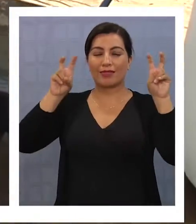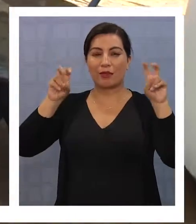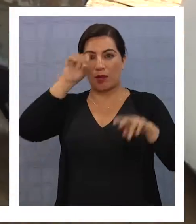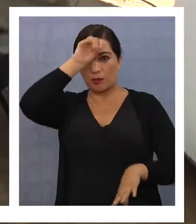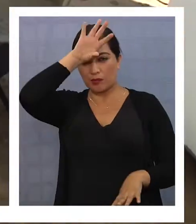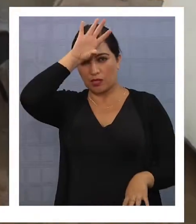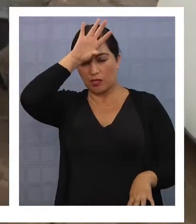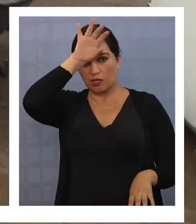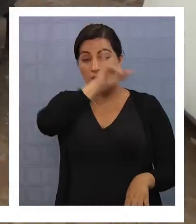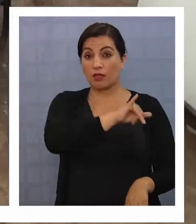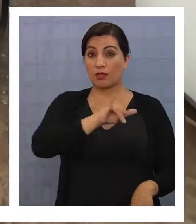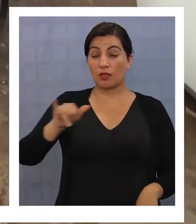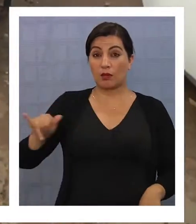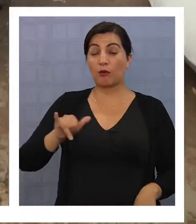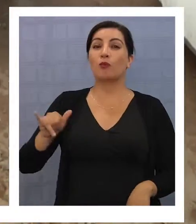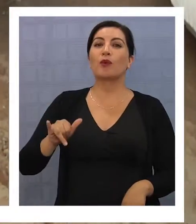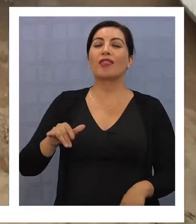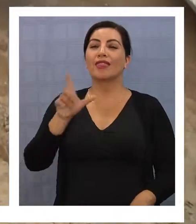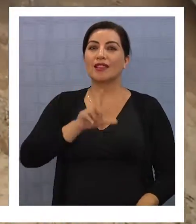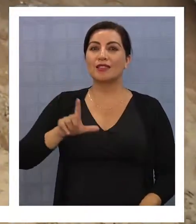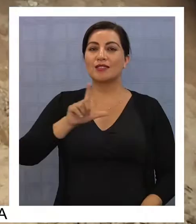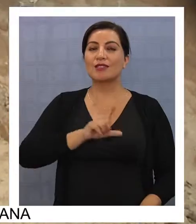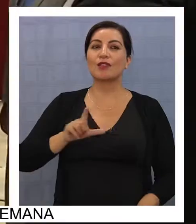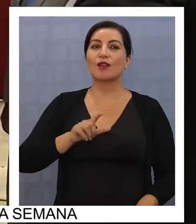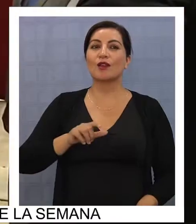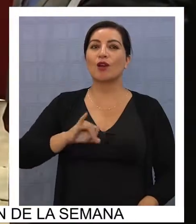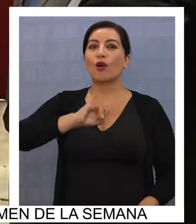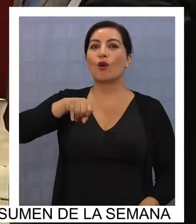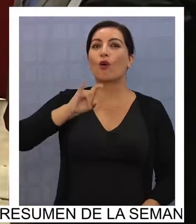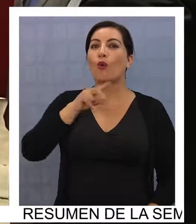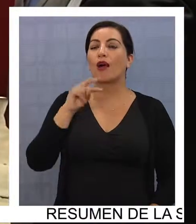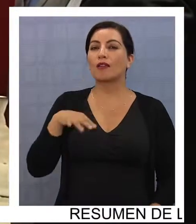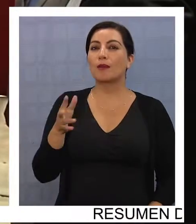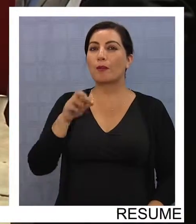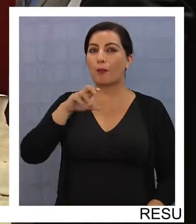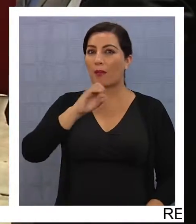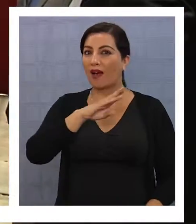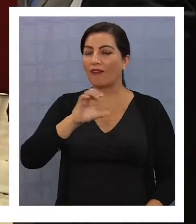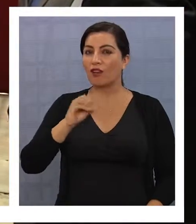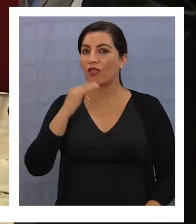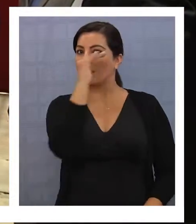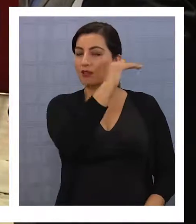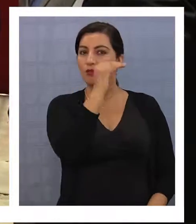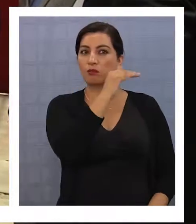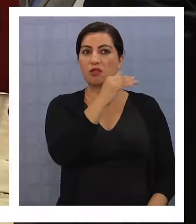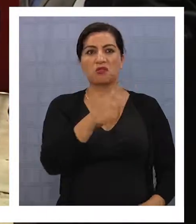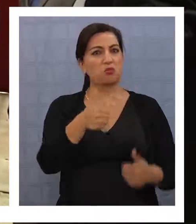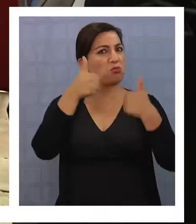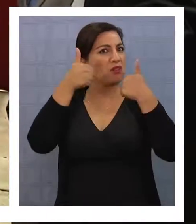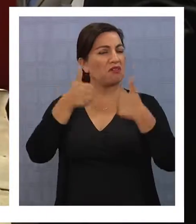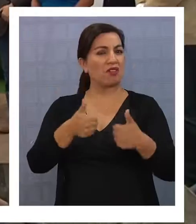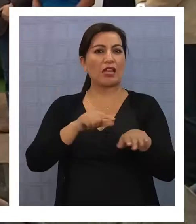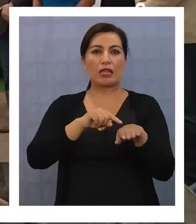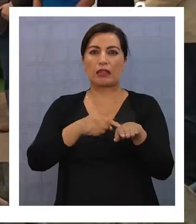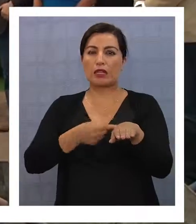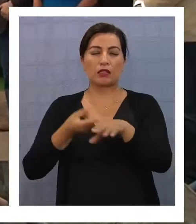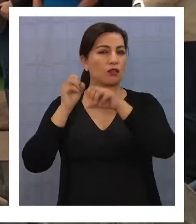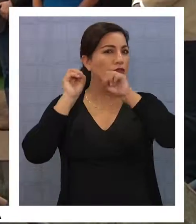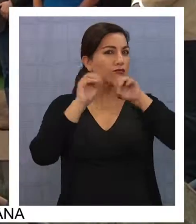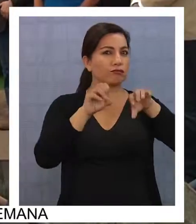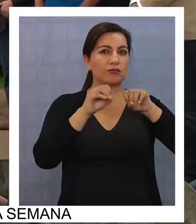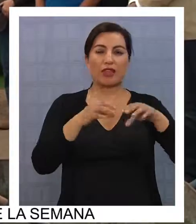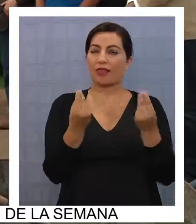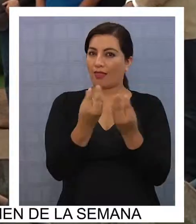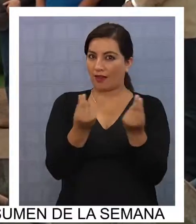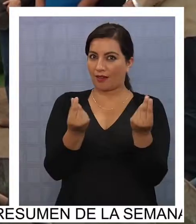después del Liceo Juan Pablo II de Alto Hospicio, donde la experiencia ha sido exitosa y se ha entregado a Educación Técnico Profesional de calidad.